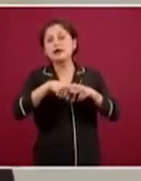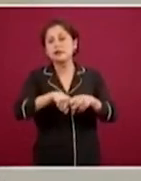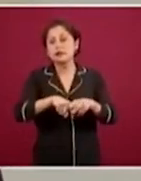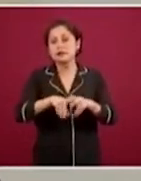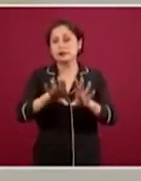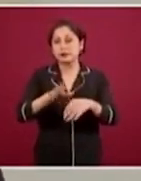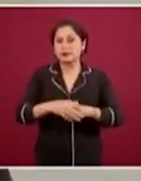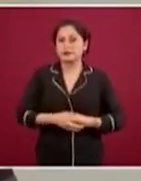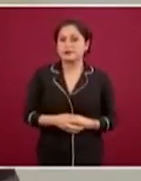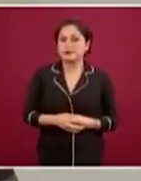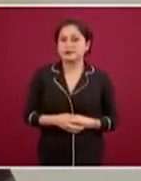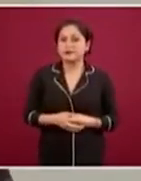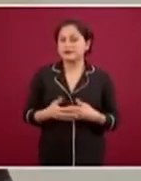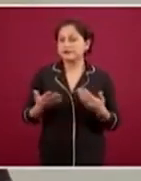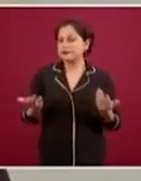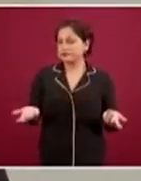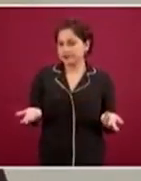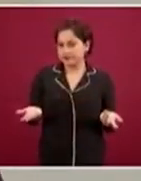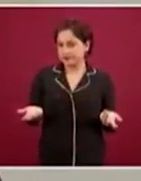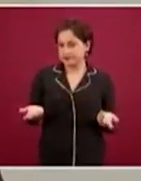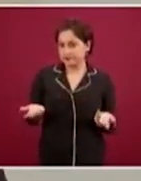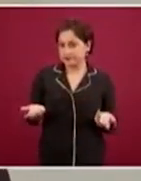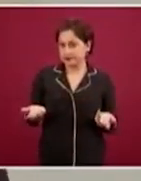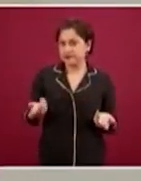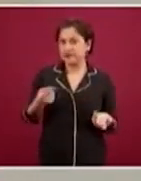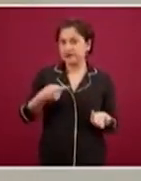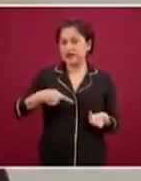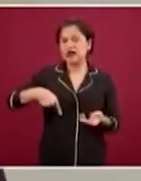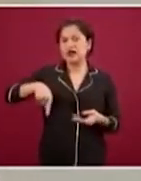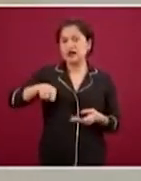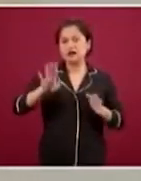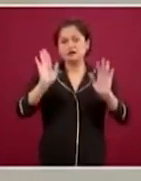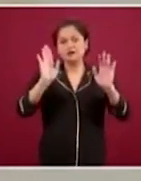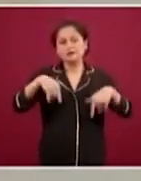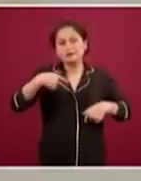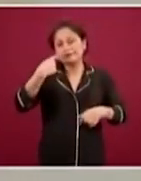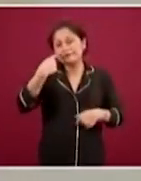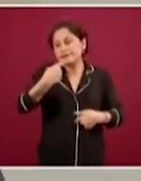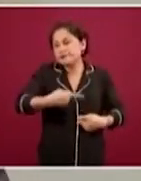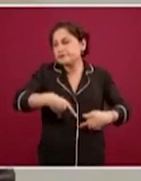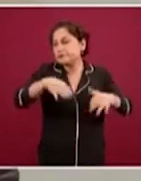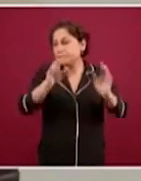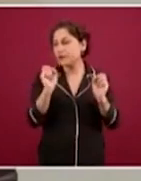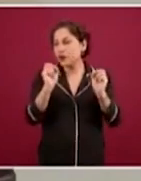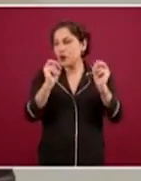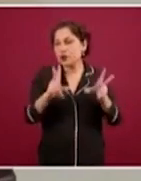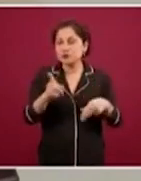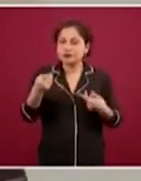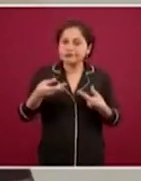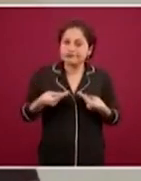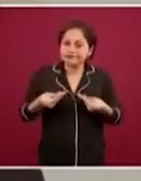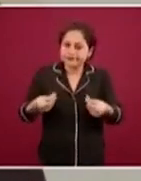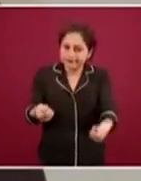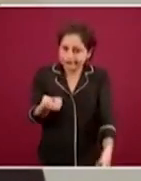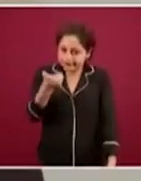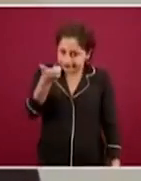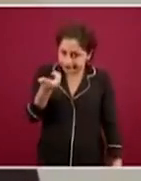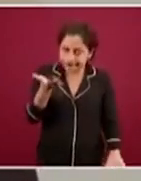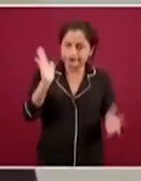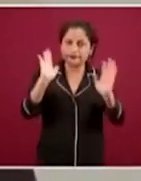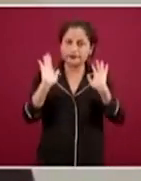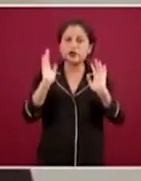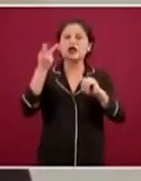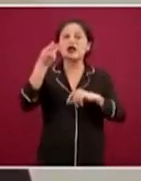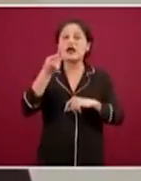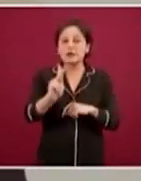Si no fueran un riesgo no habríamos dicho nada, sólo habríamos dicho se está desperdiciando el dinero, pero